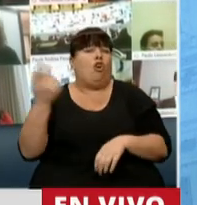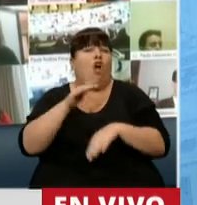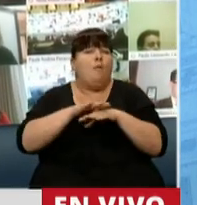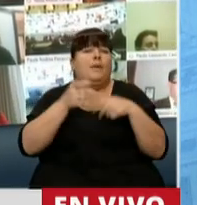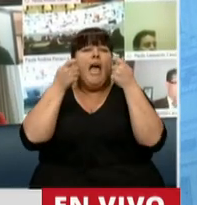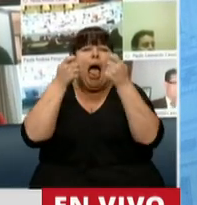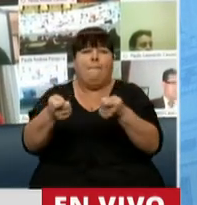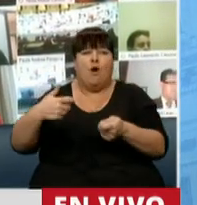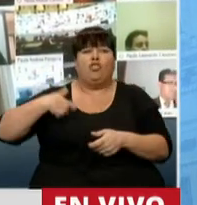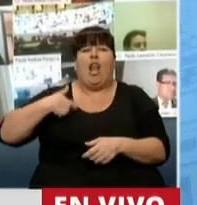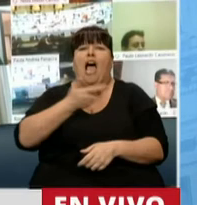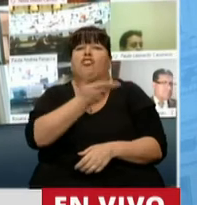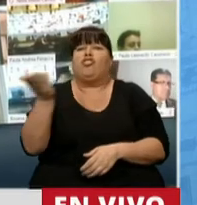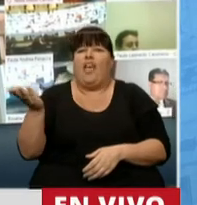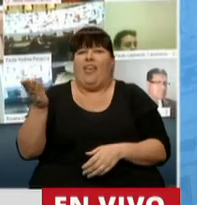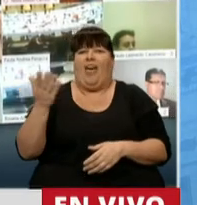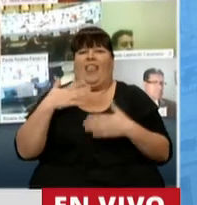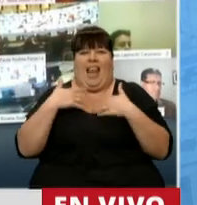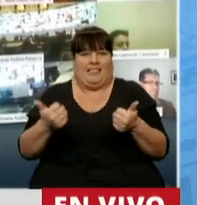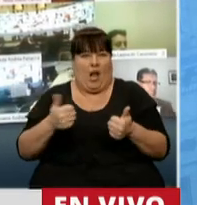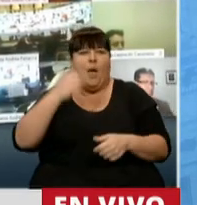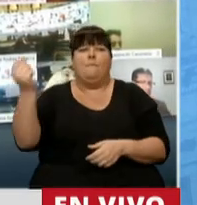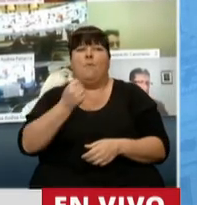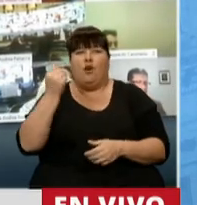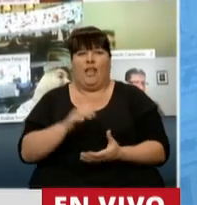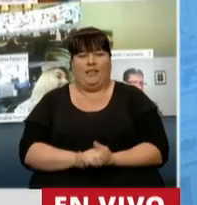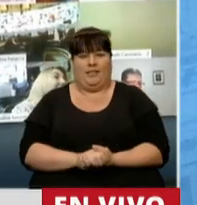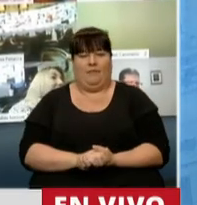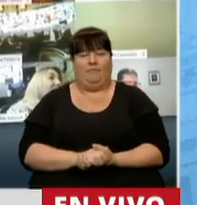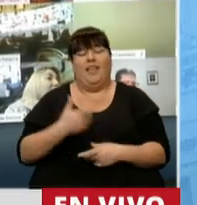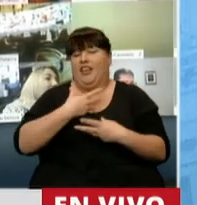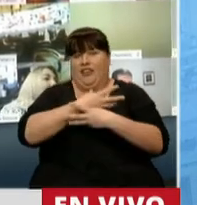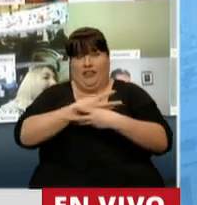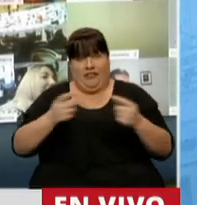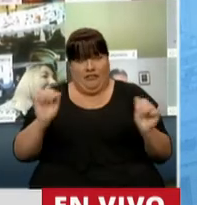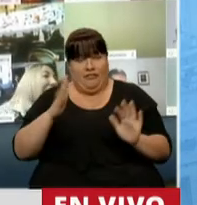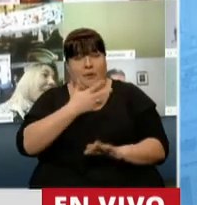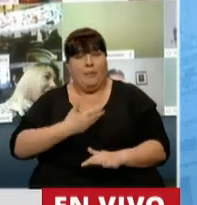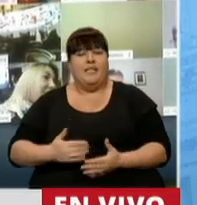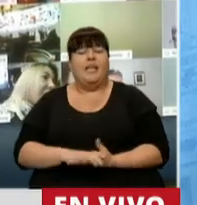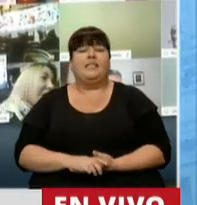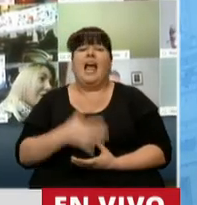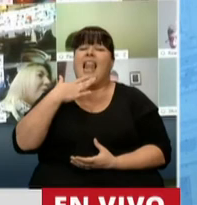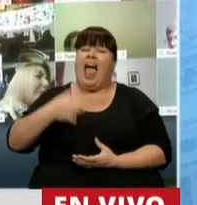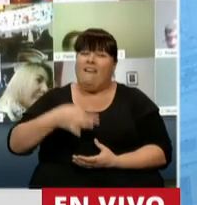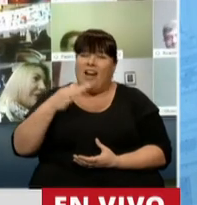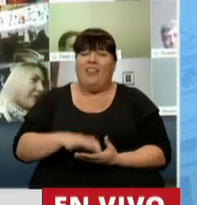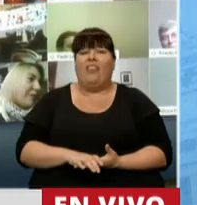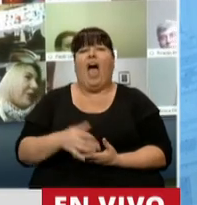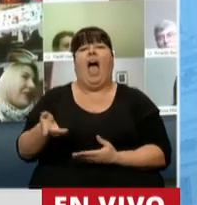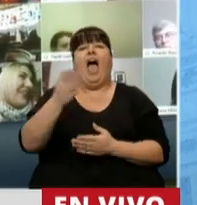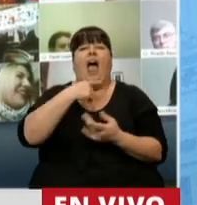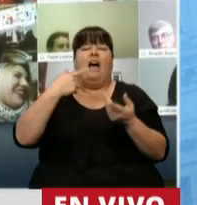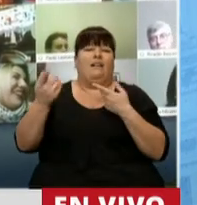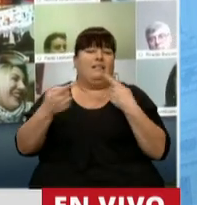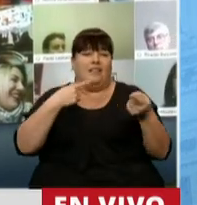acompañamiento de la sociedad a las medidas sanitarias que son tan importantes. Para ir cerrando, señor Presidente, la verdad que las antinomias y los